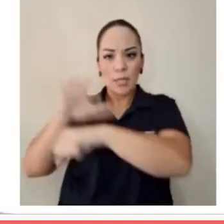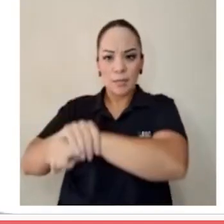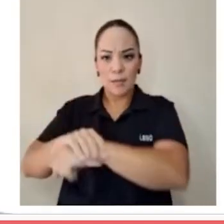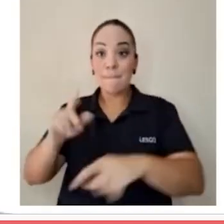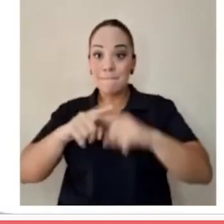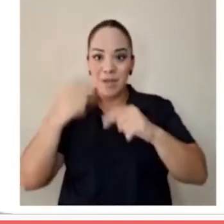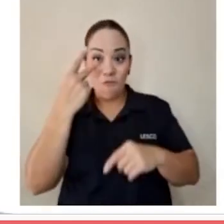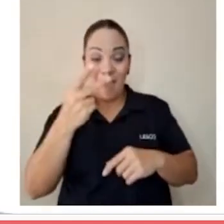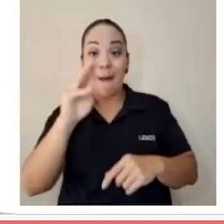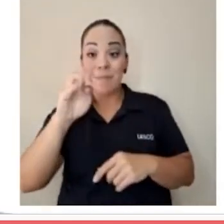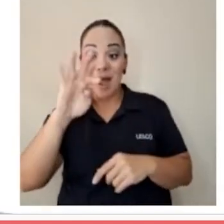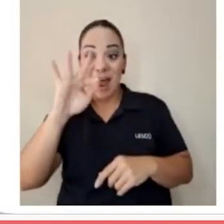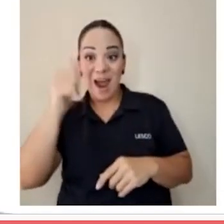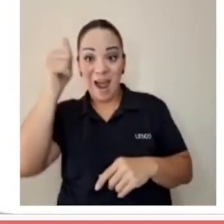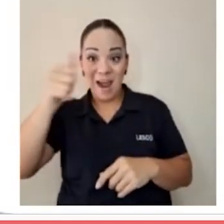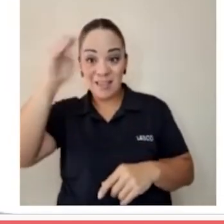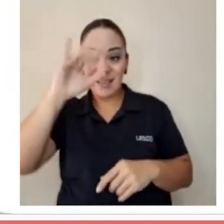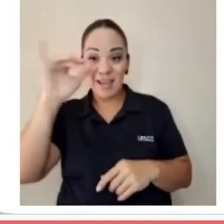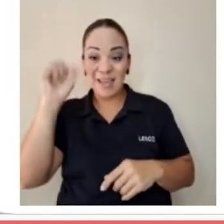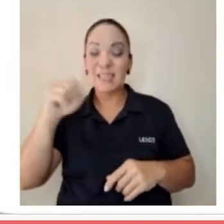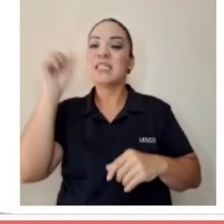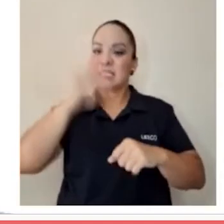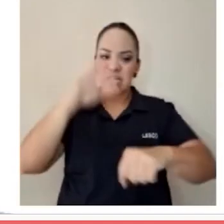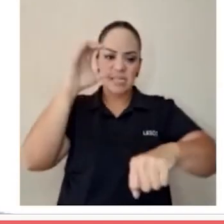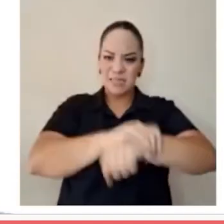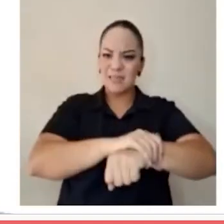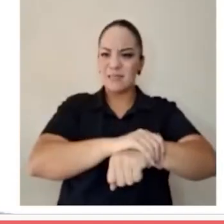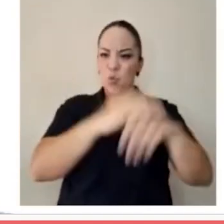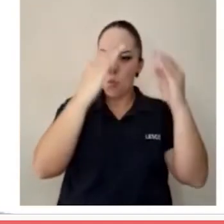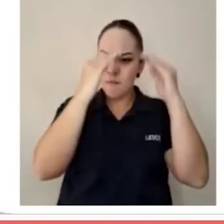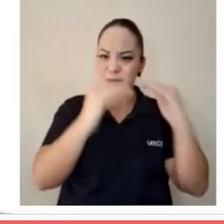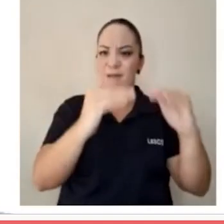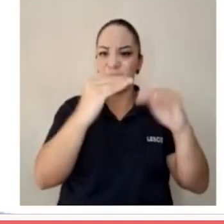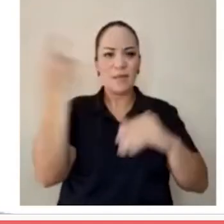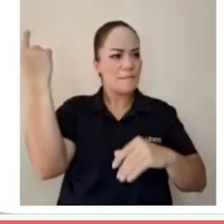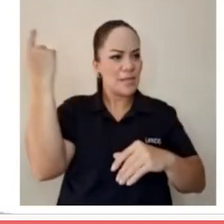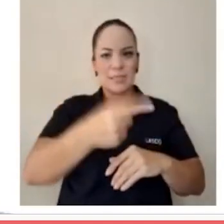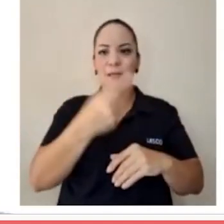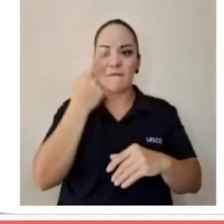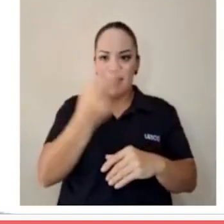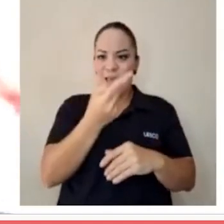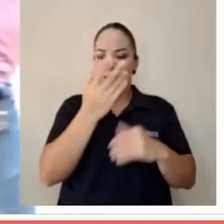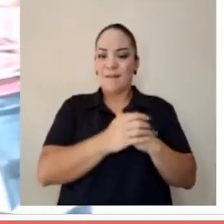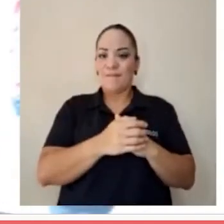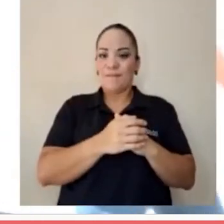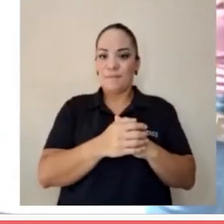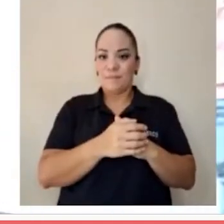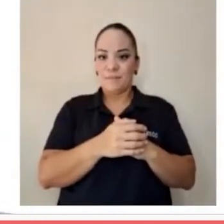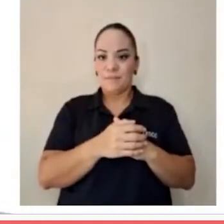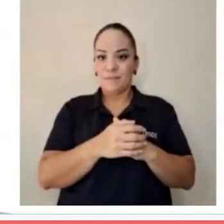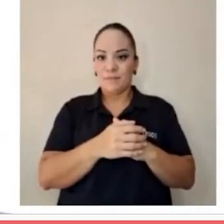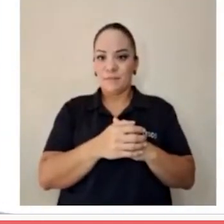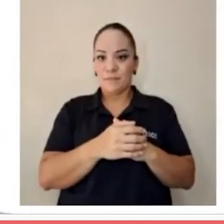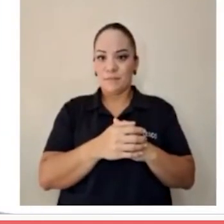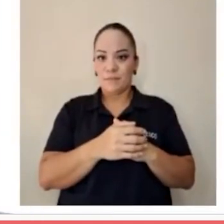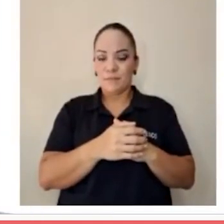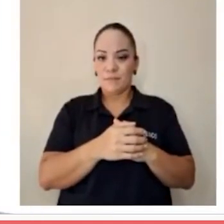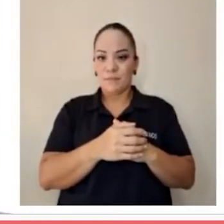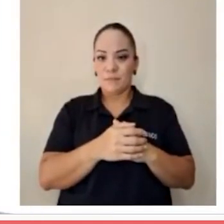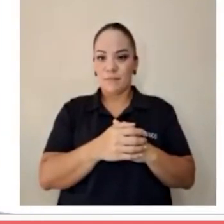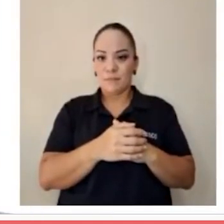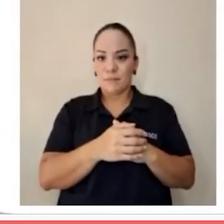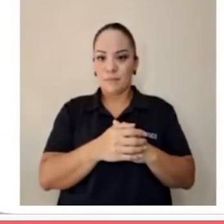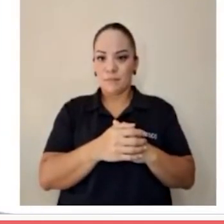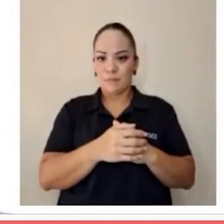humillante y amenazante de Marta Eugenia Esquivel desde la comodidad de su palacete?